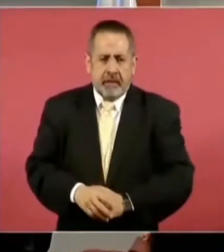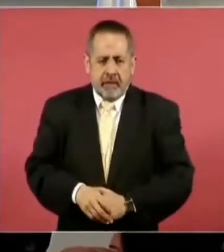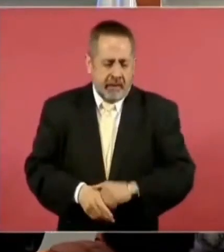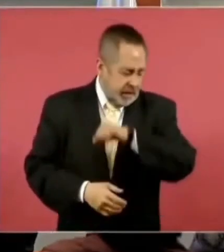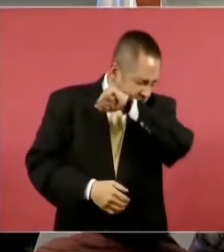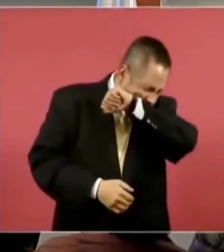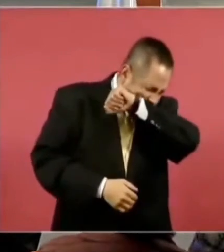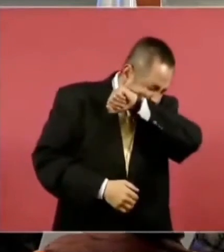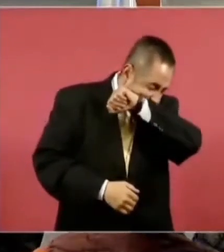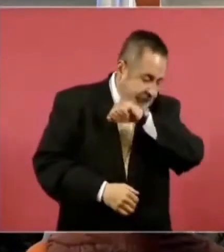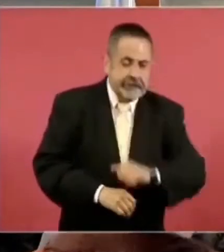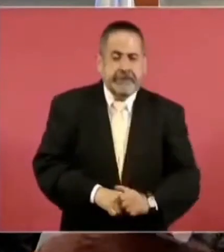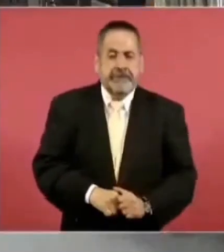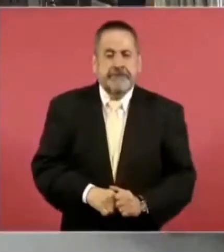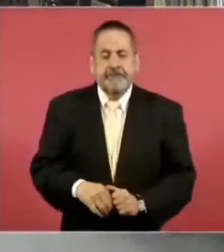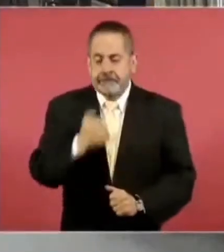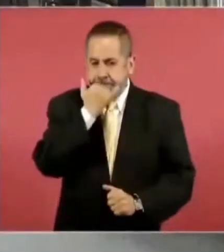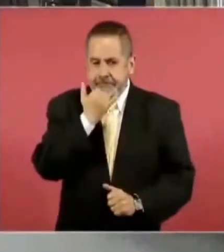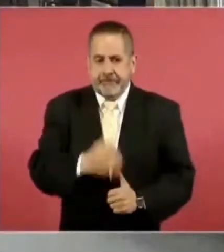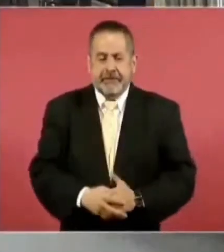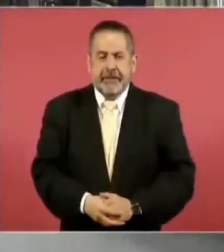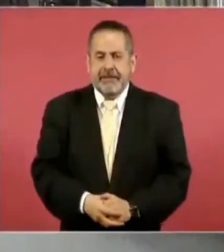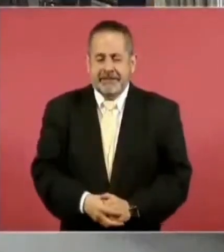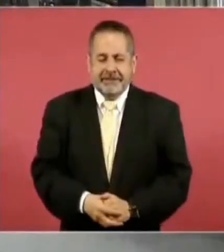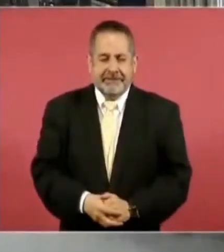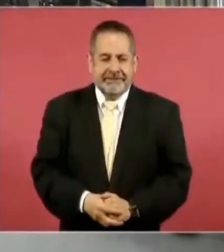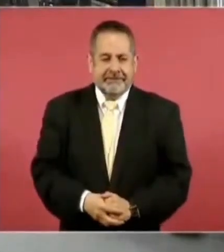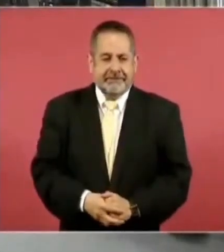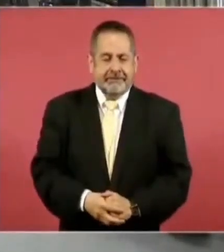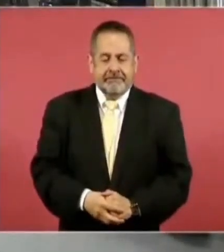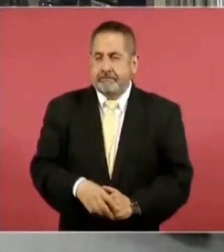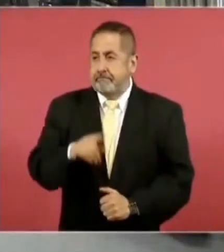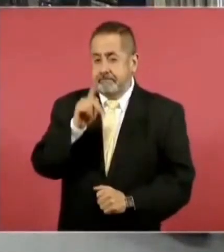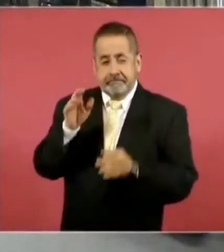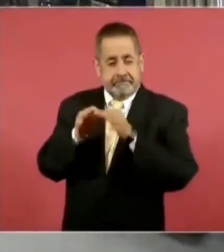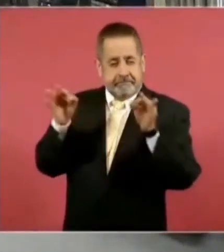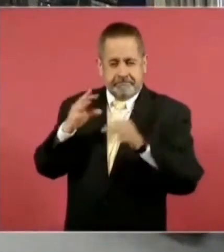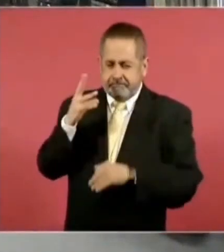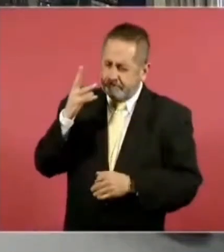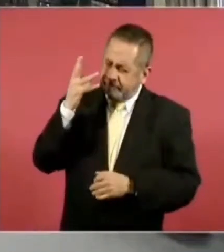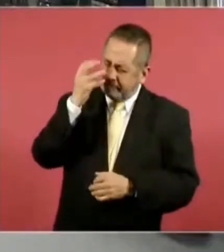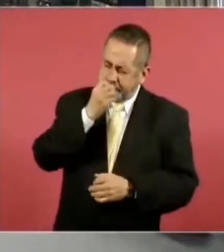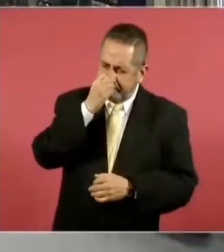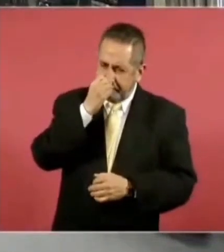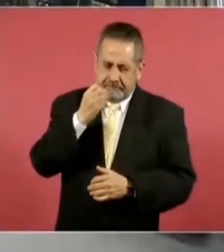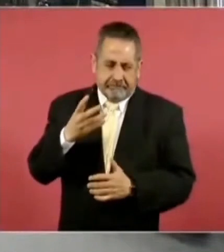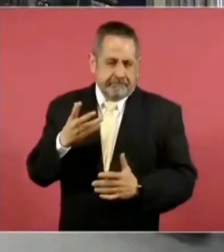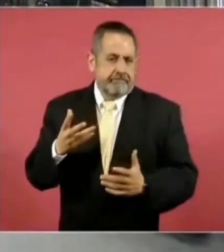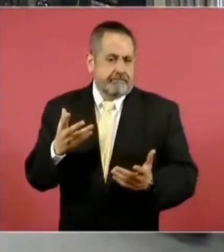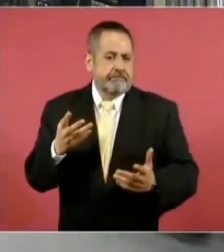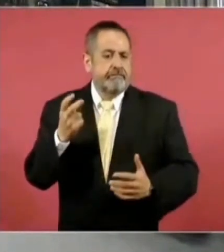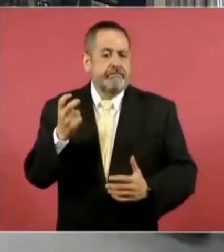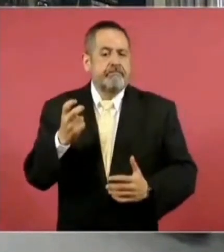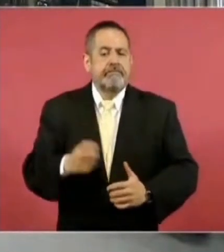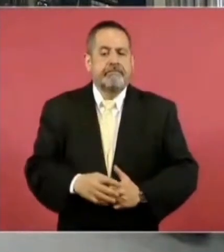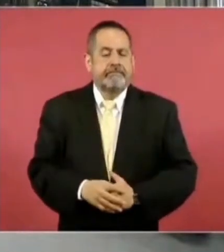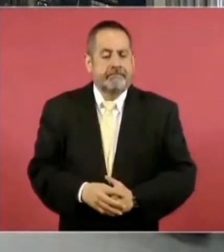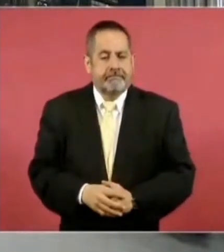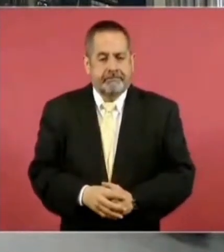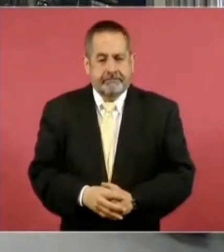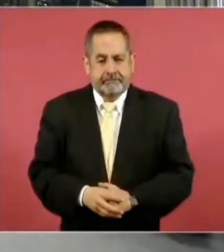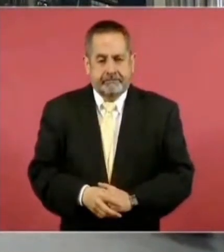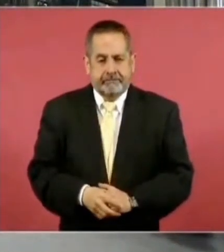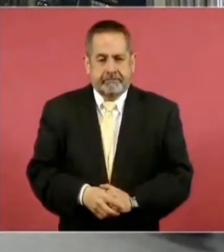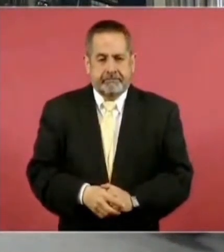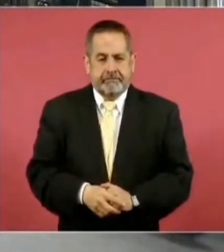precioso, pero ese es a